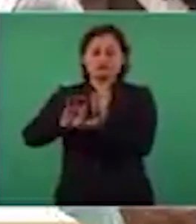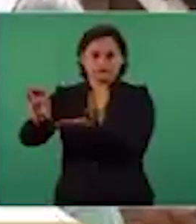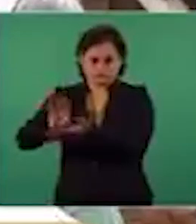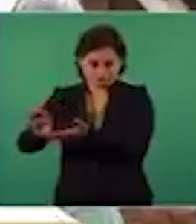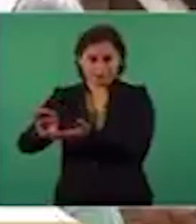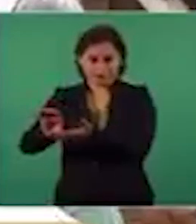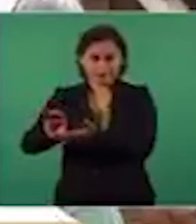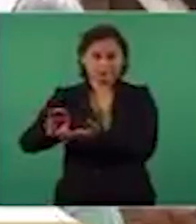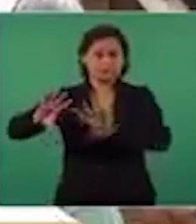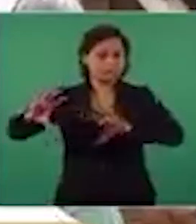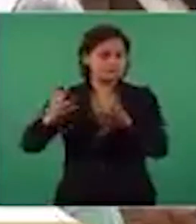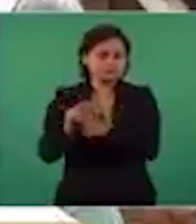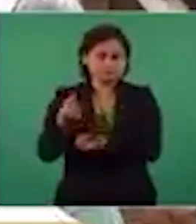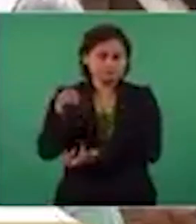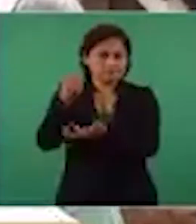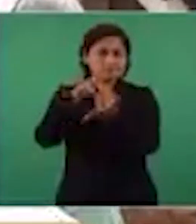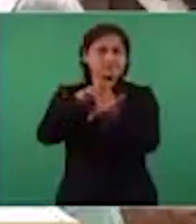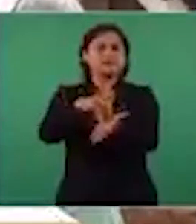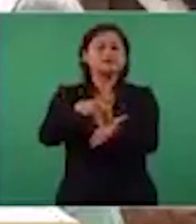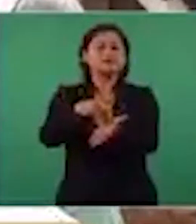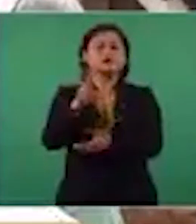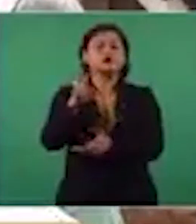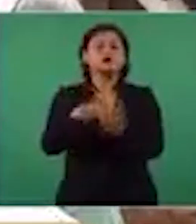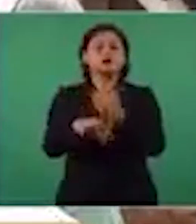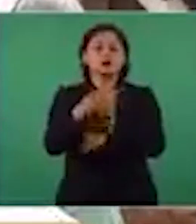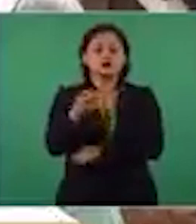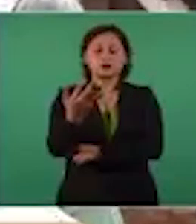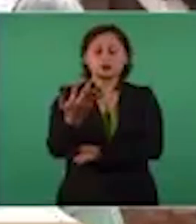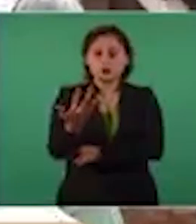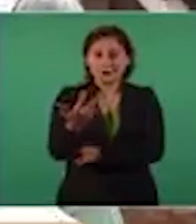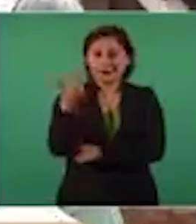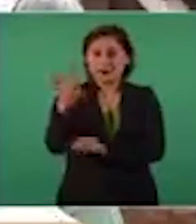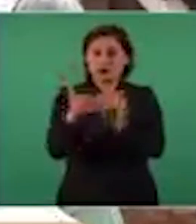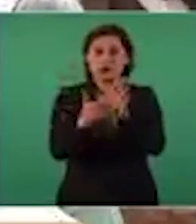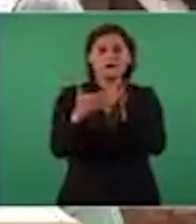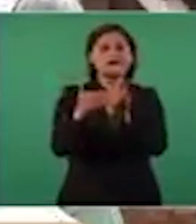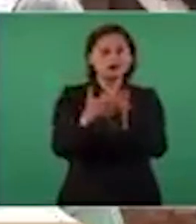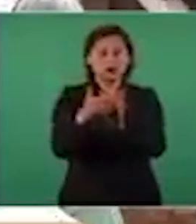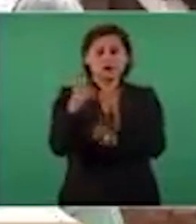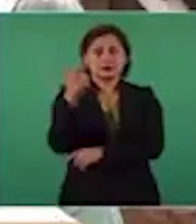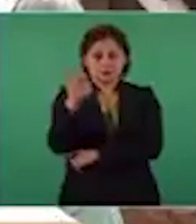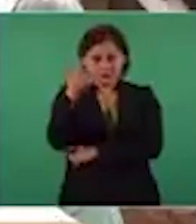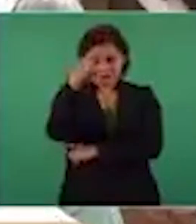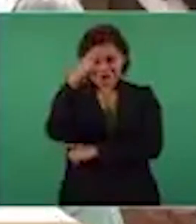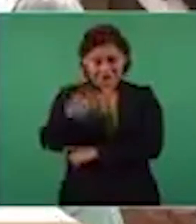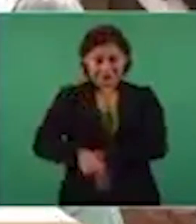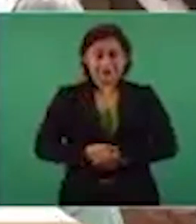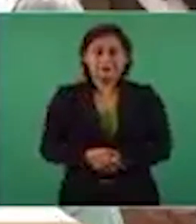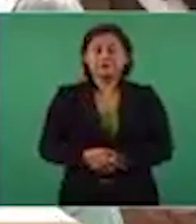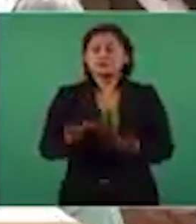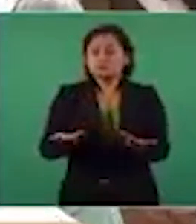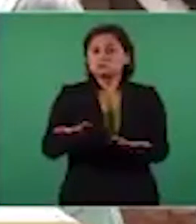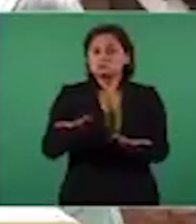representa una inversión de 2 mil 258 millones de pesos con el objetivo de que las